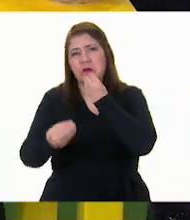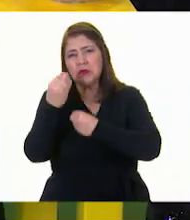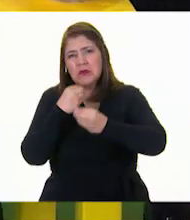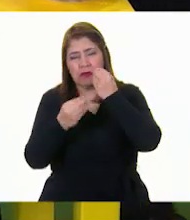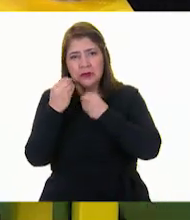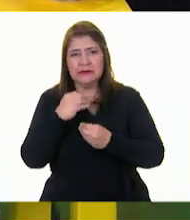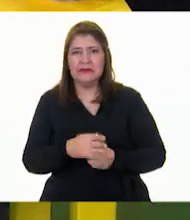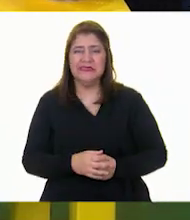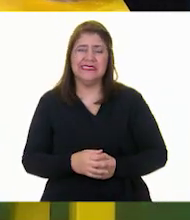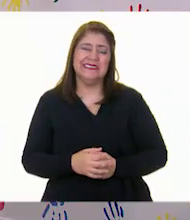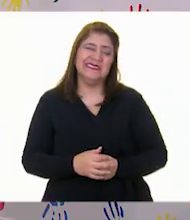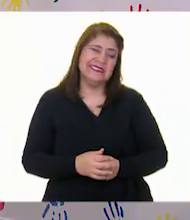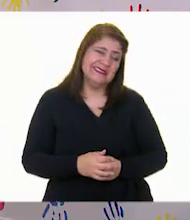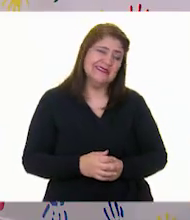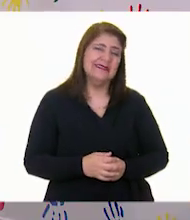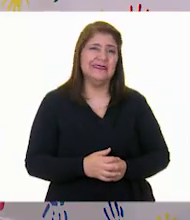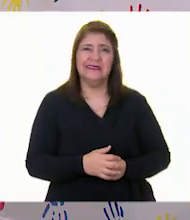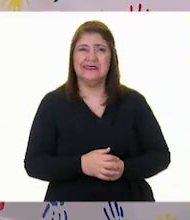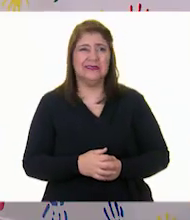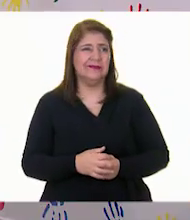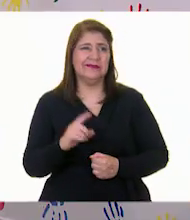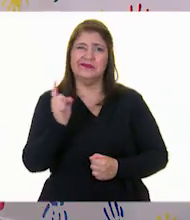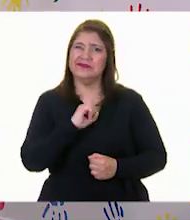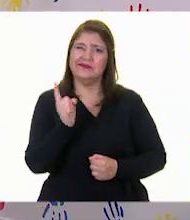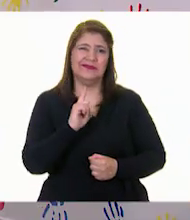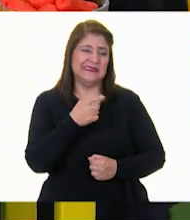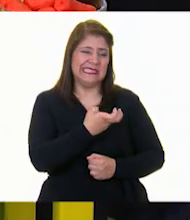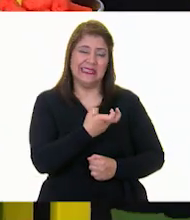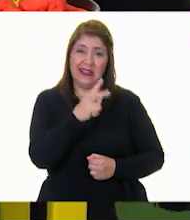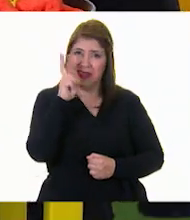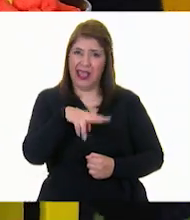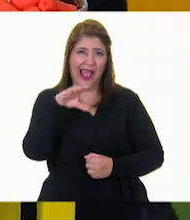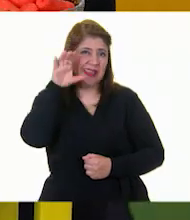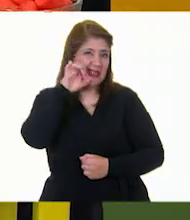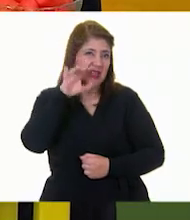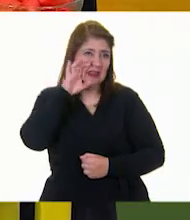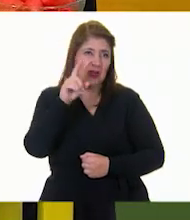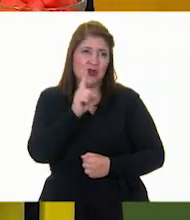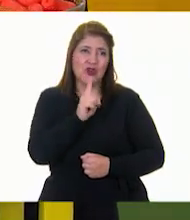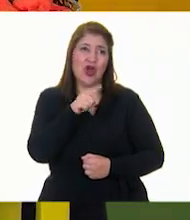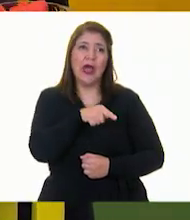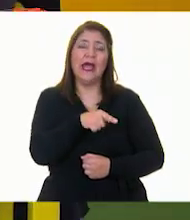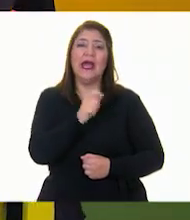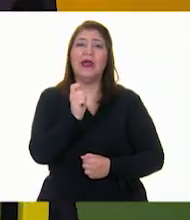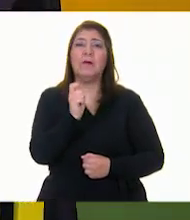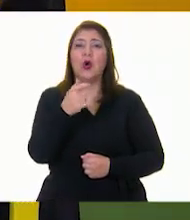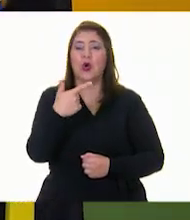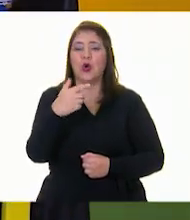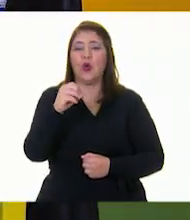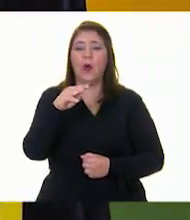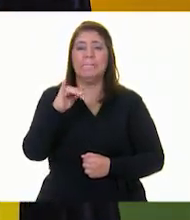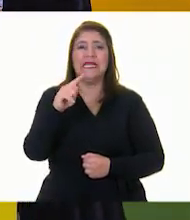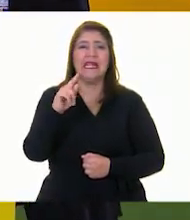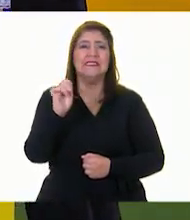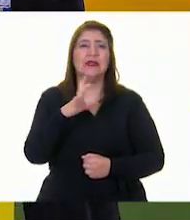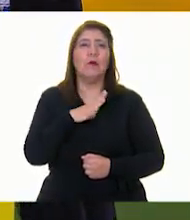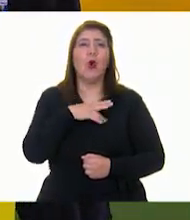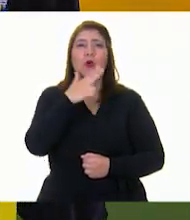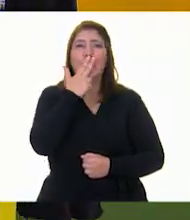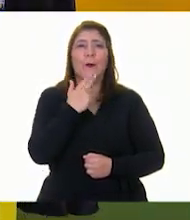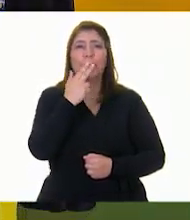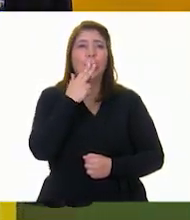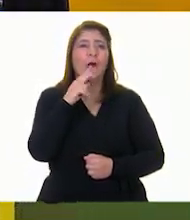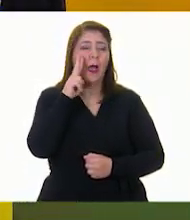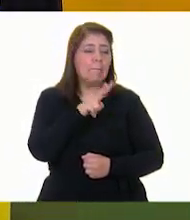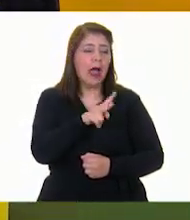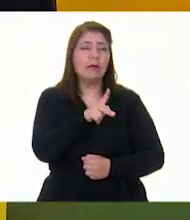Pero, este, y esos no son gajos de naranja. Sí, esas son gomitas en forma de gajos de naranja que creíste que no